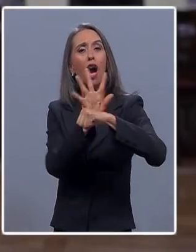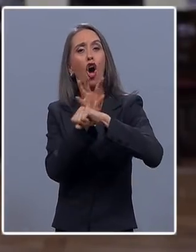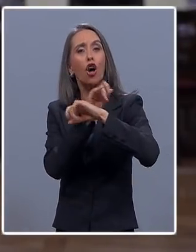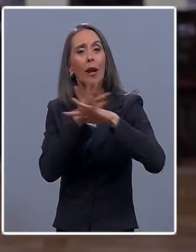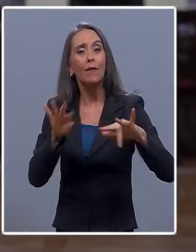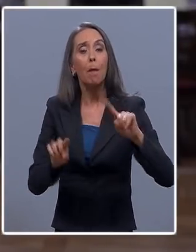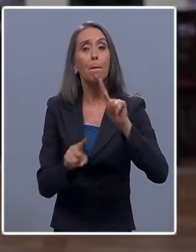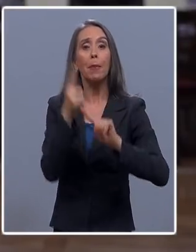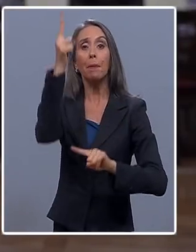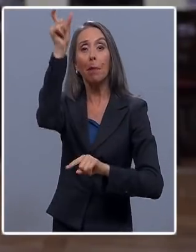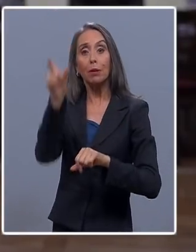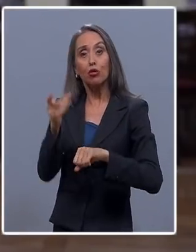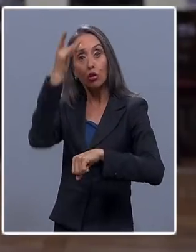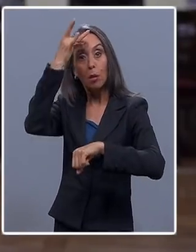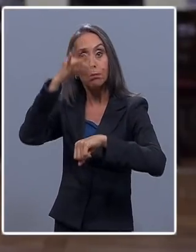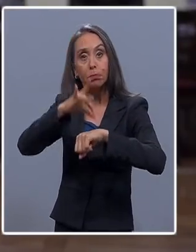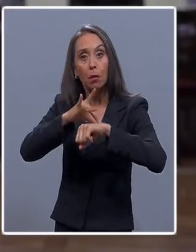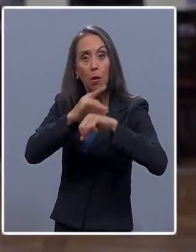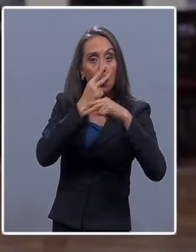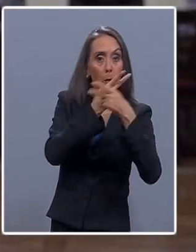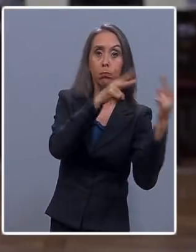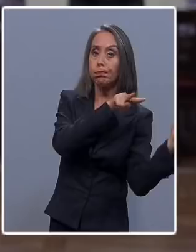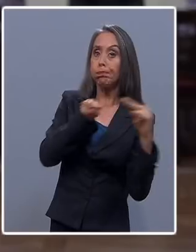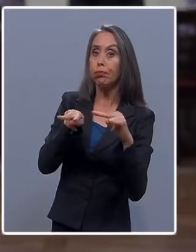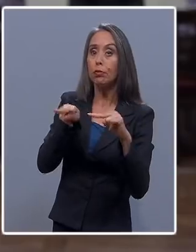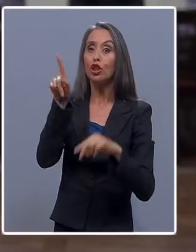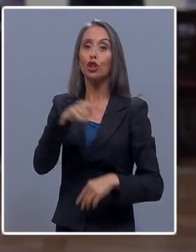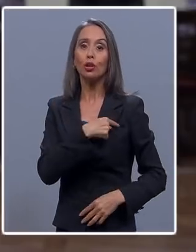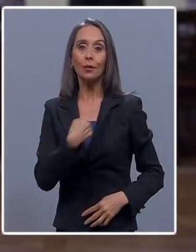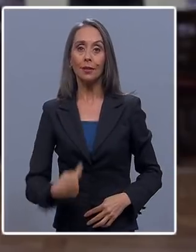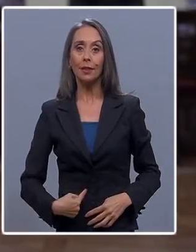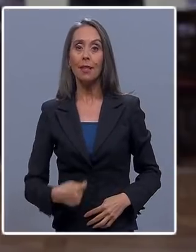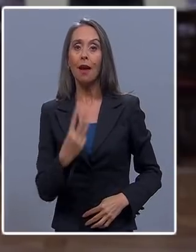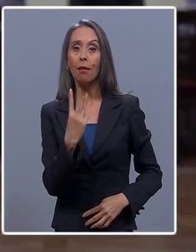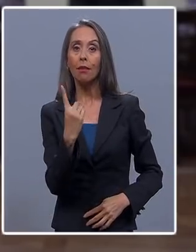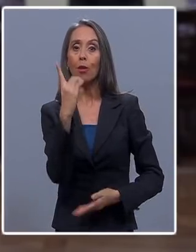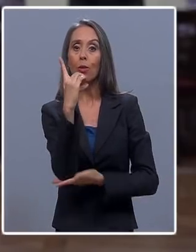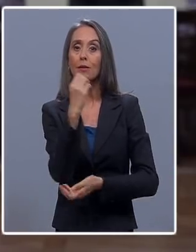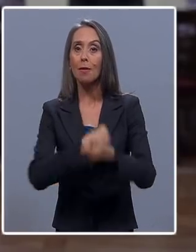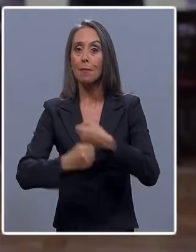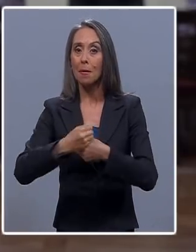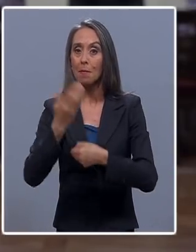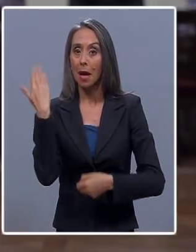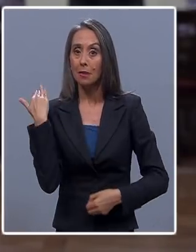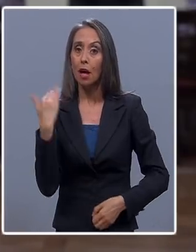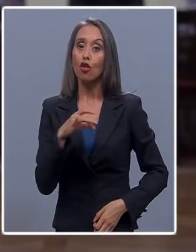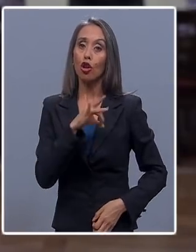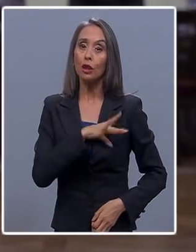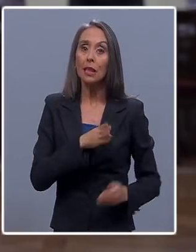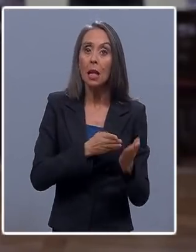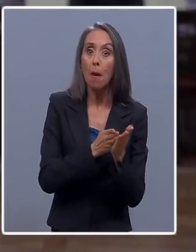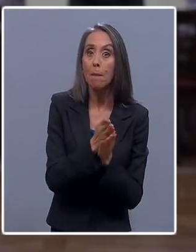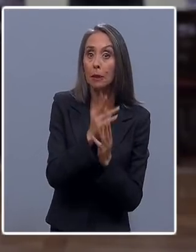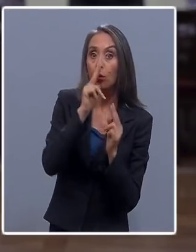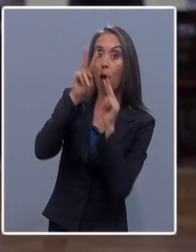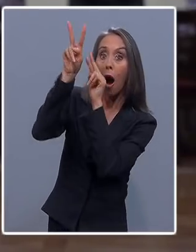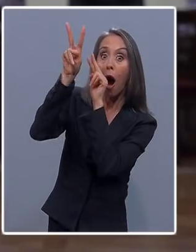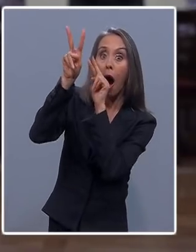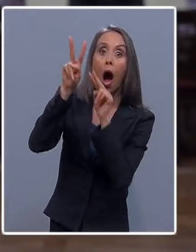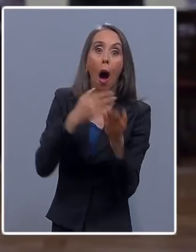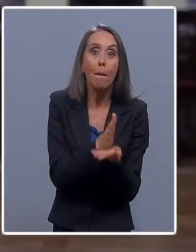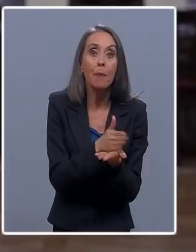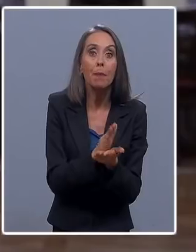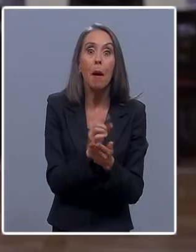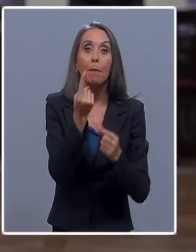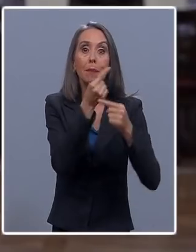públicamente conocido ocurrió en China el 31 de diciembre del año pasado. En Chile nos empezamos a preparar desde